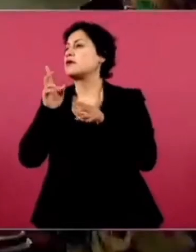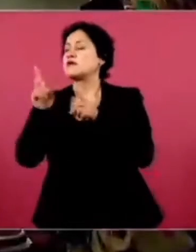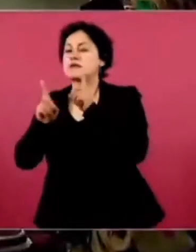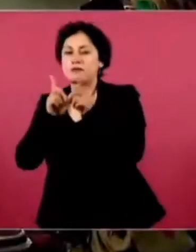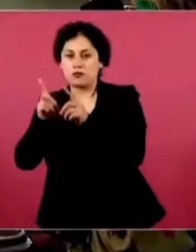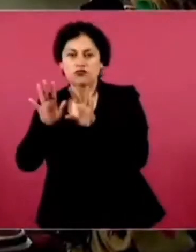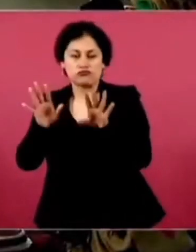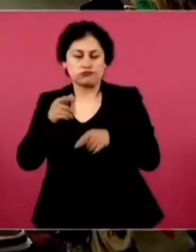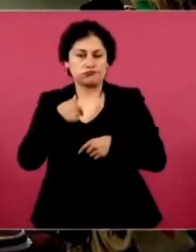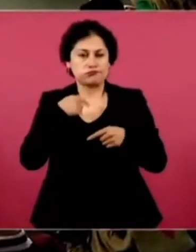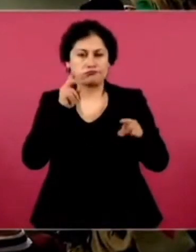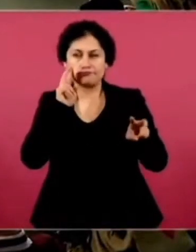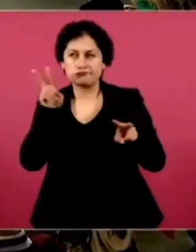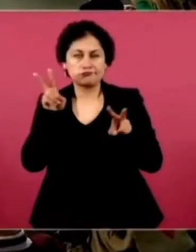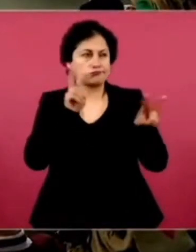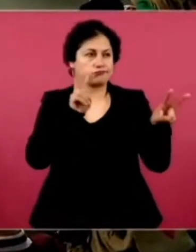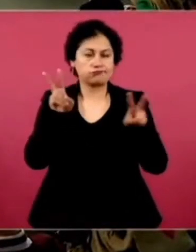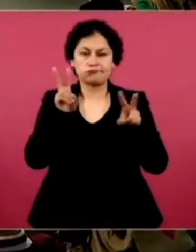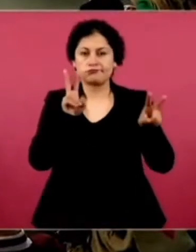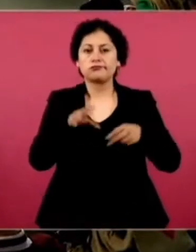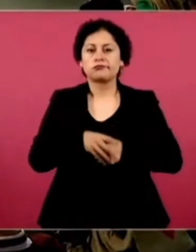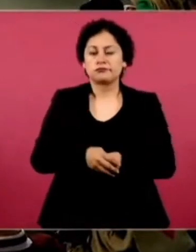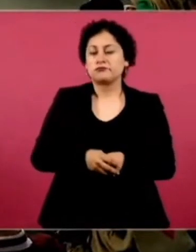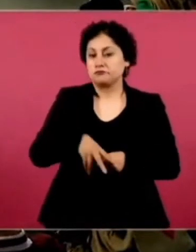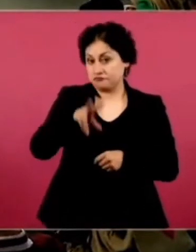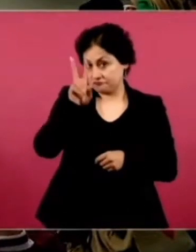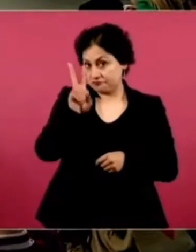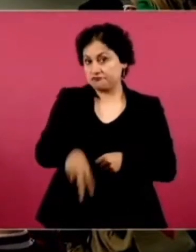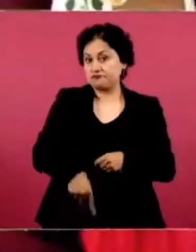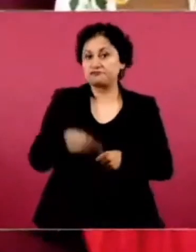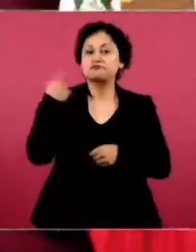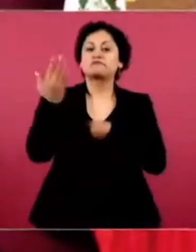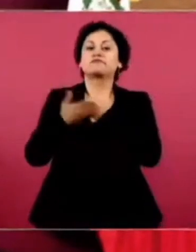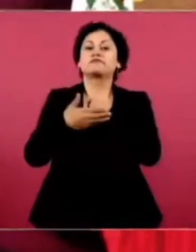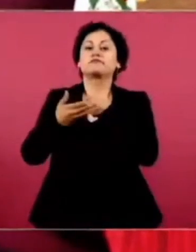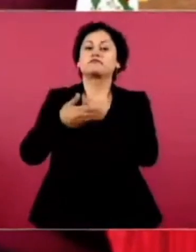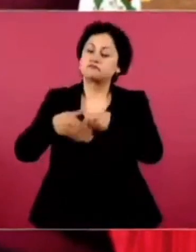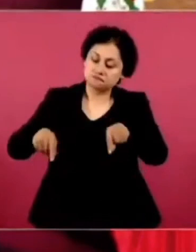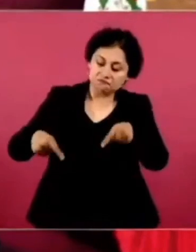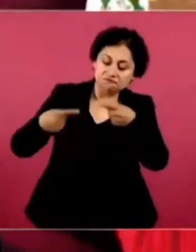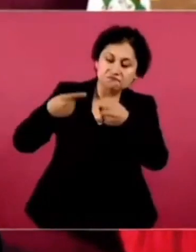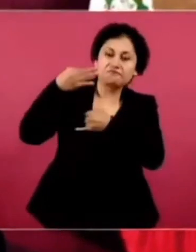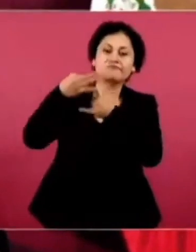Va a estar muy bien la final y estamos viendo eso.